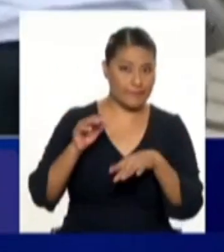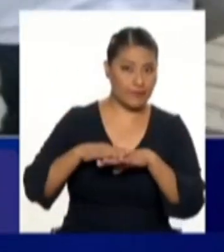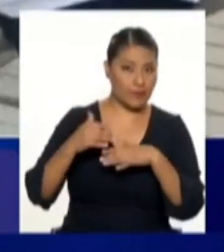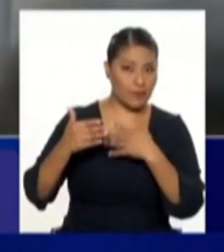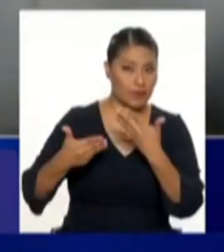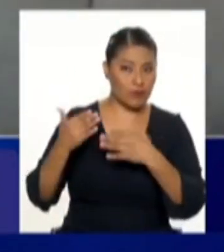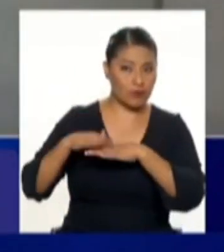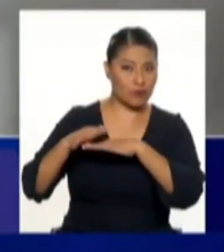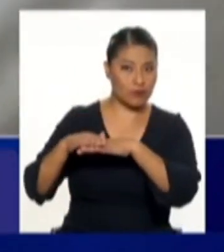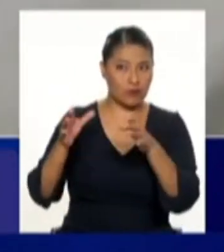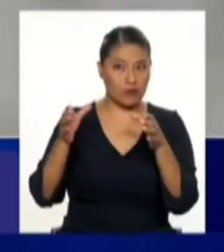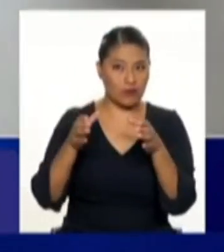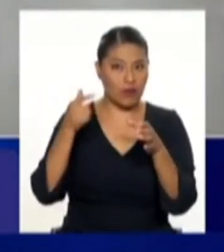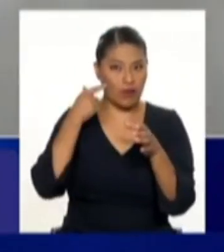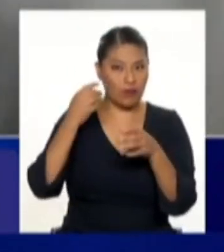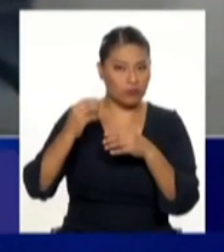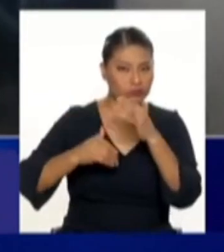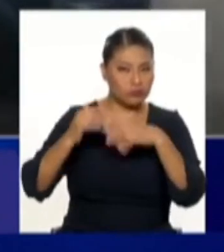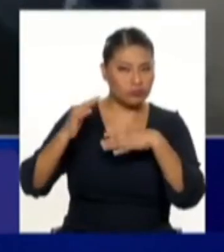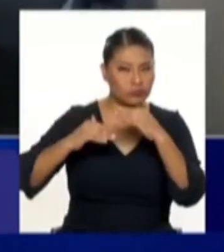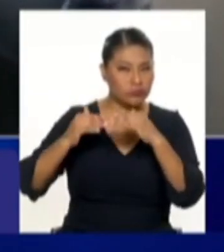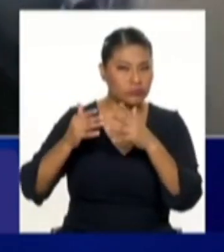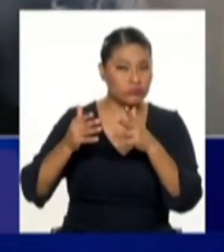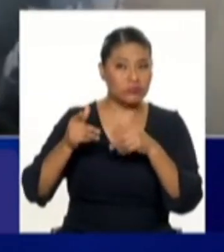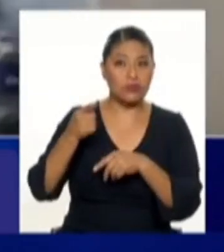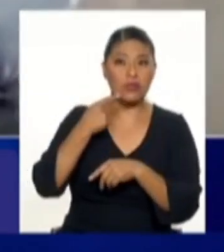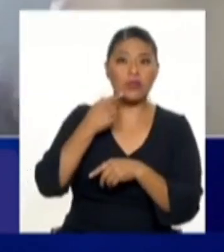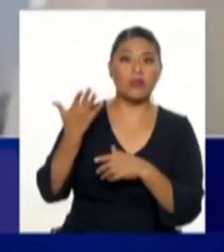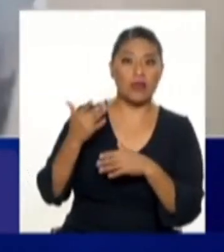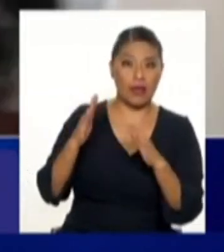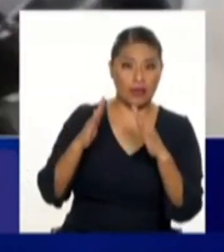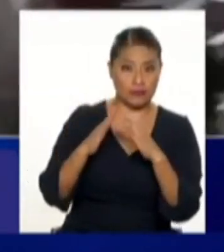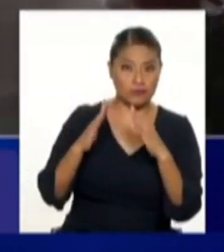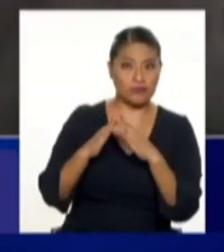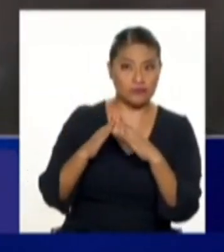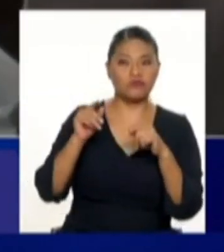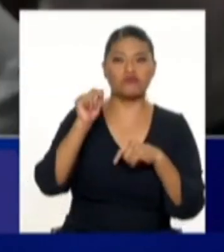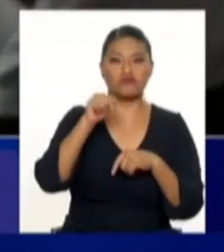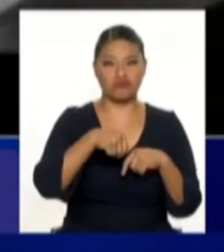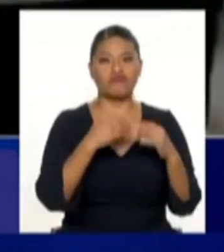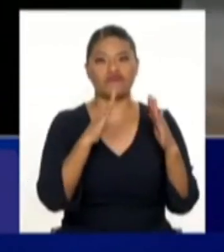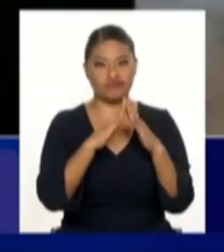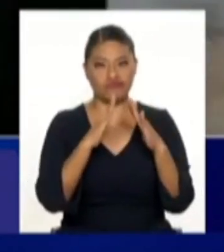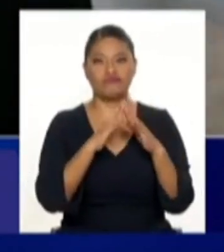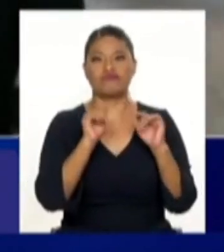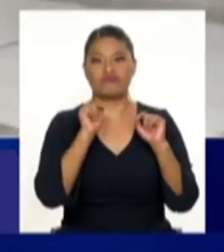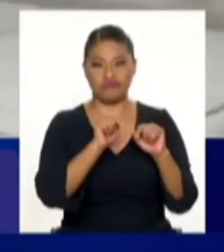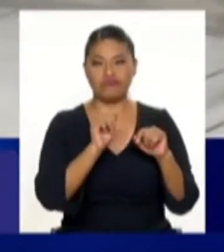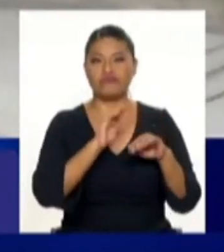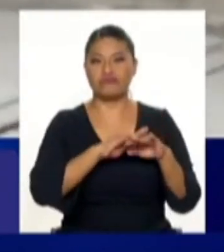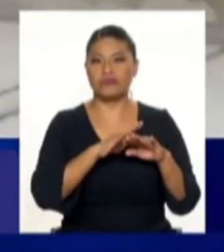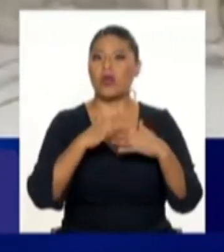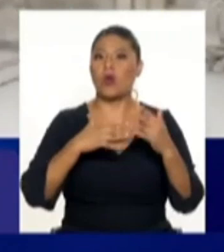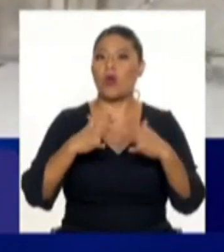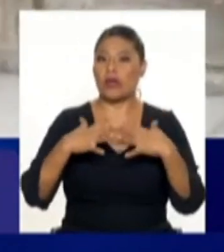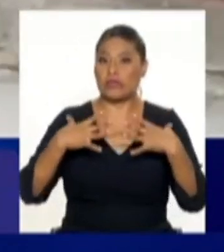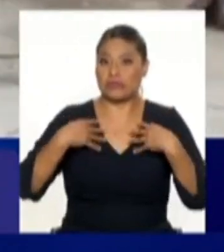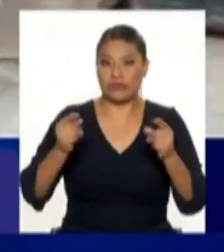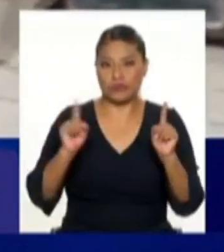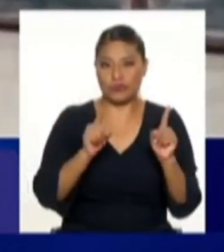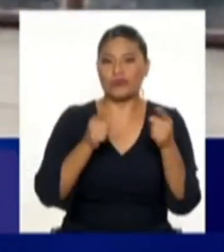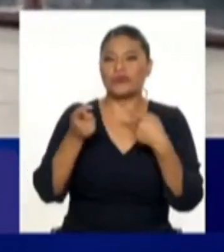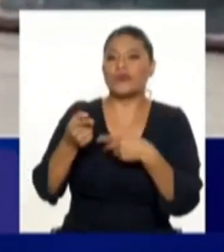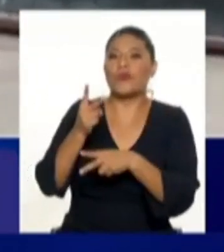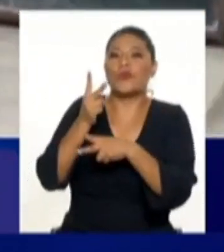la reproducción del dengue en los siguientes meses? En las casas. En las casas. En las casas. Las acciones no son de la salud, sino del cuidado.